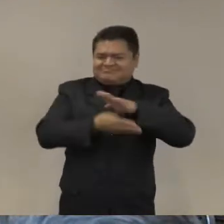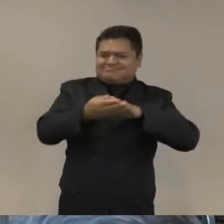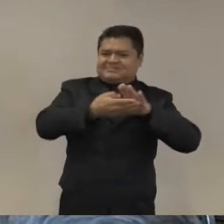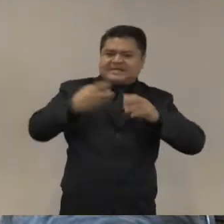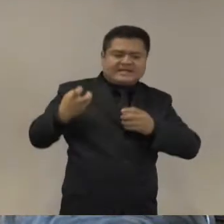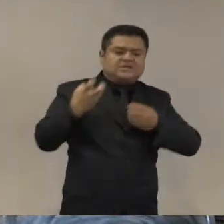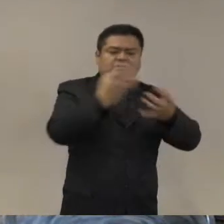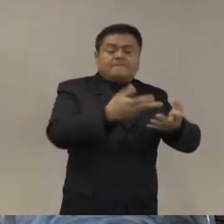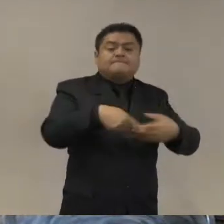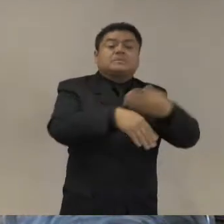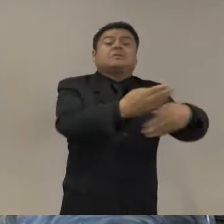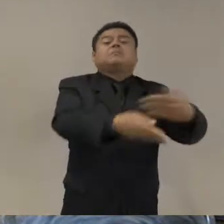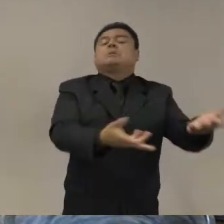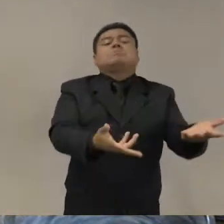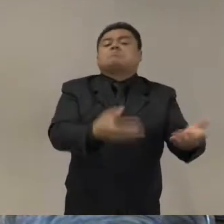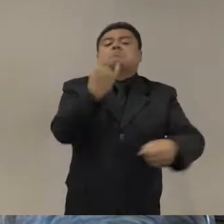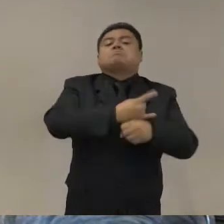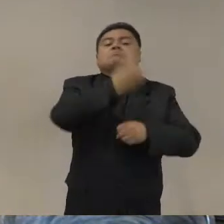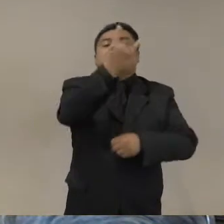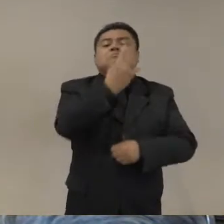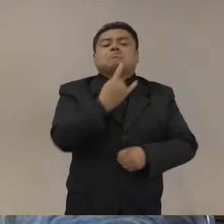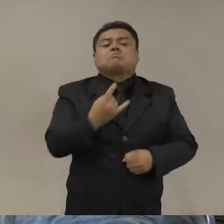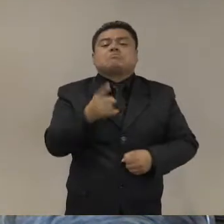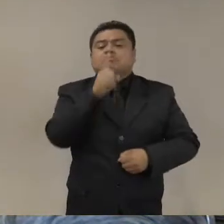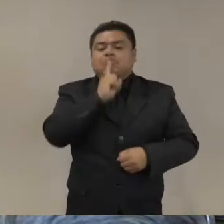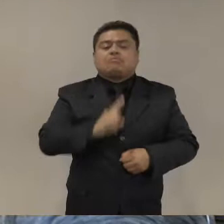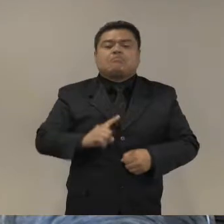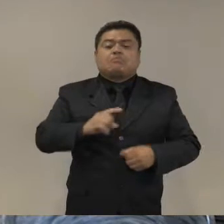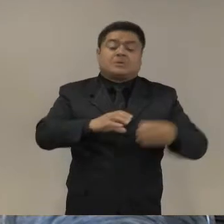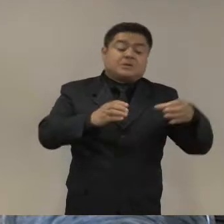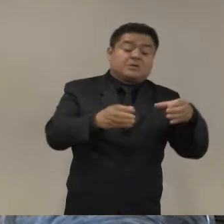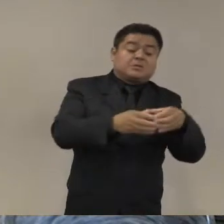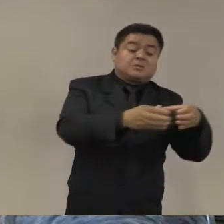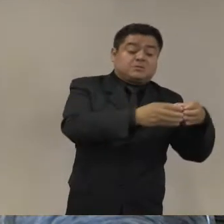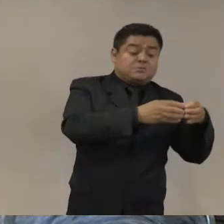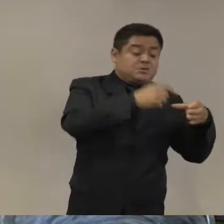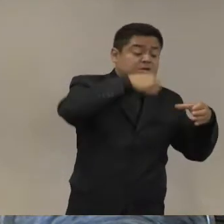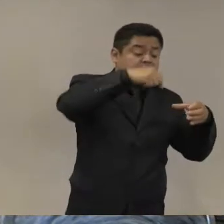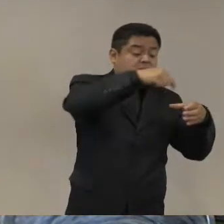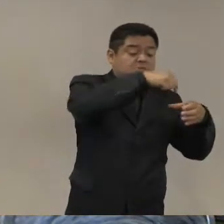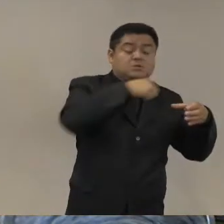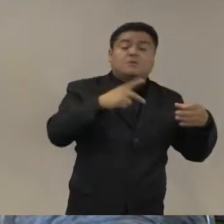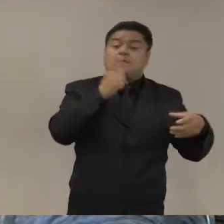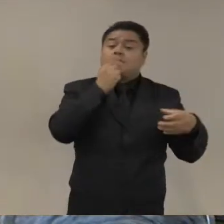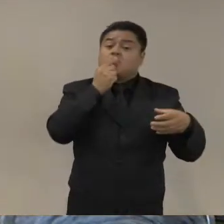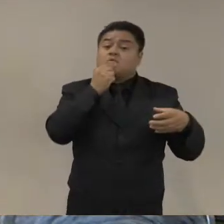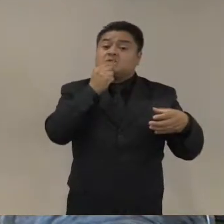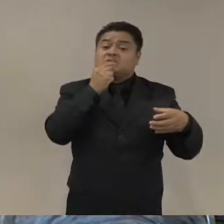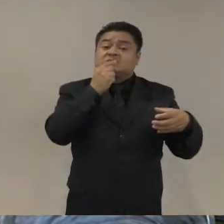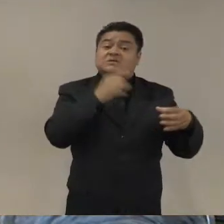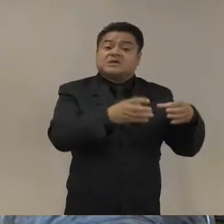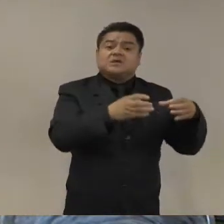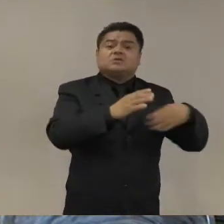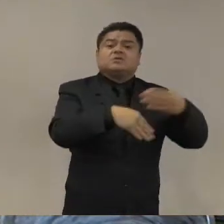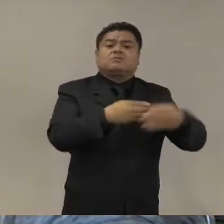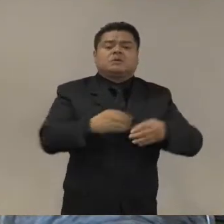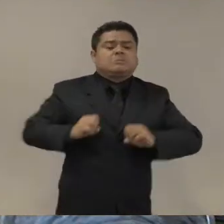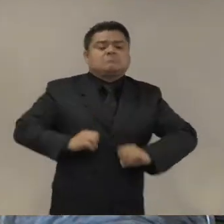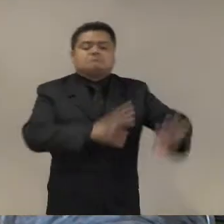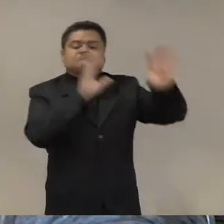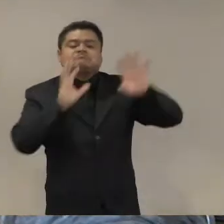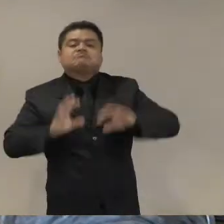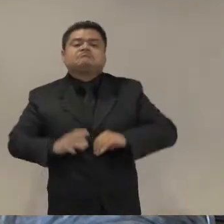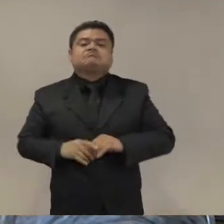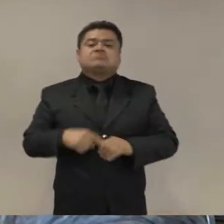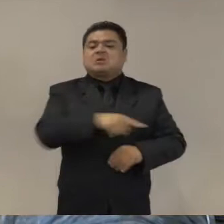pasó y los policías de esas unidades pacificadoras se quedaron solos y después de